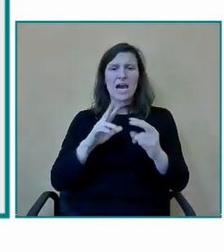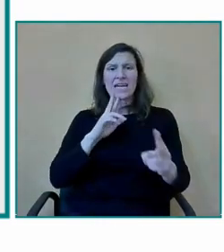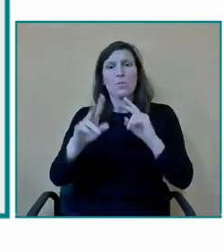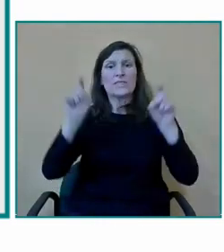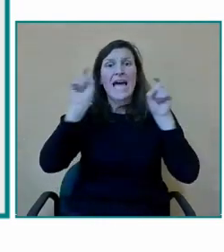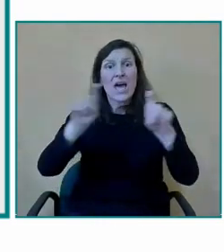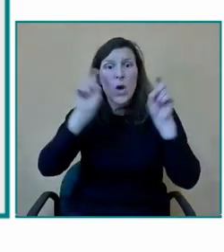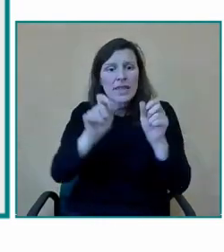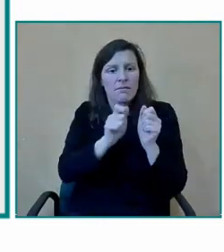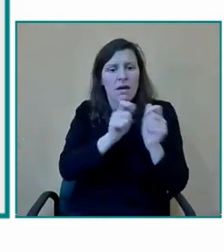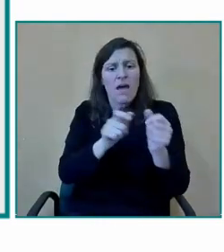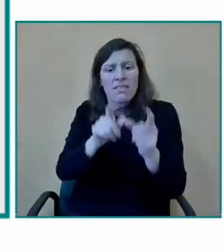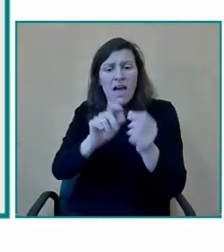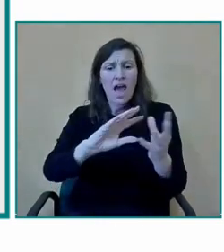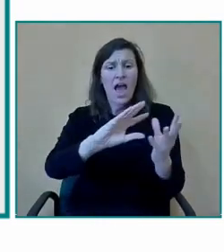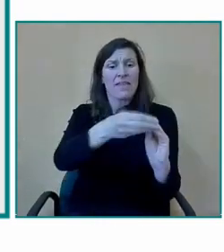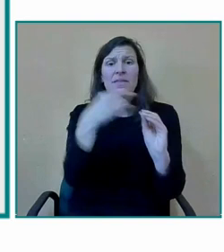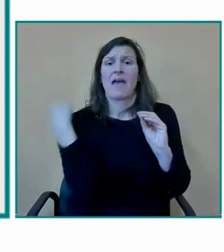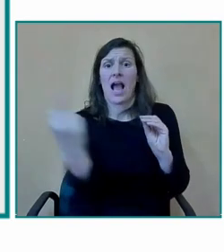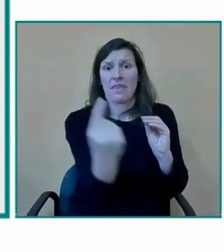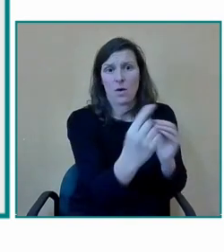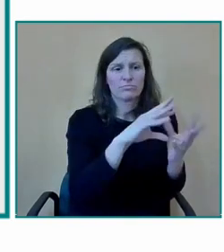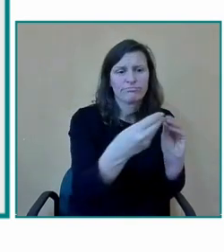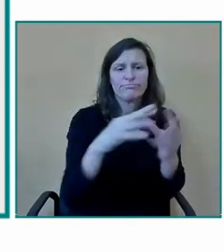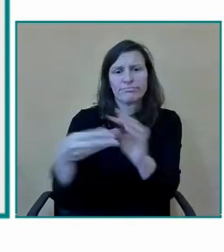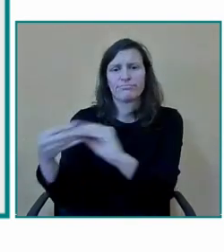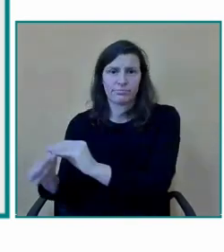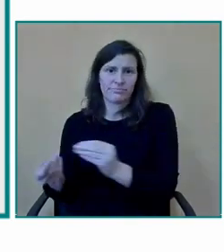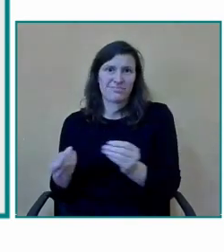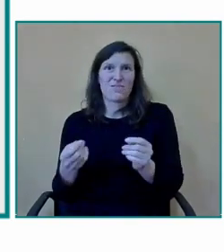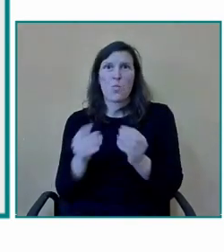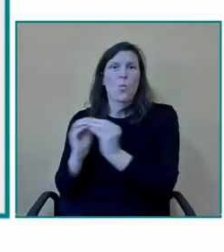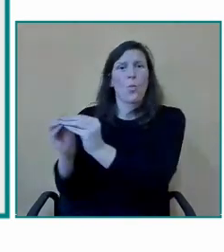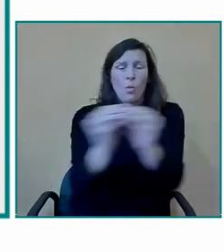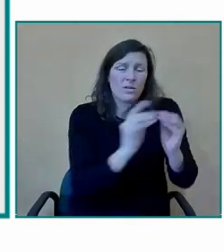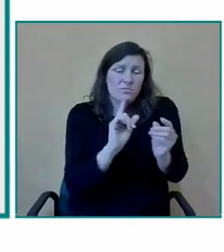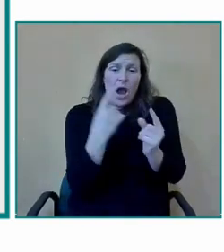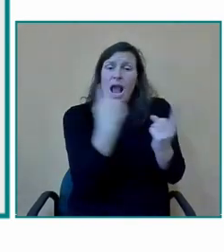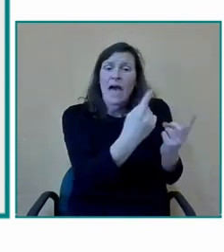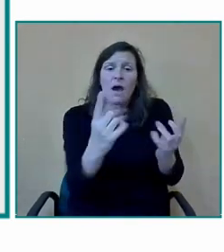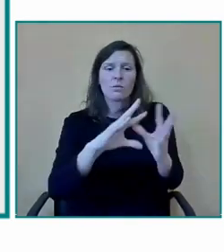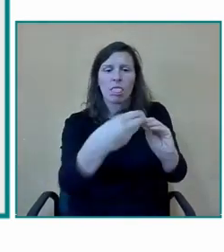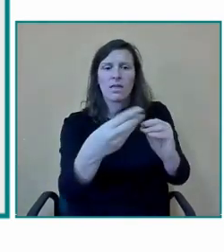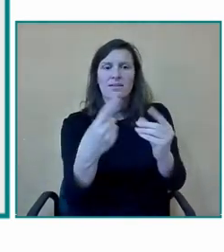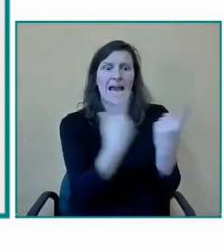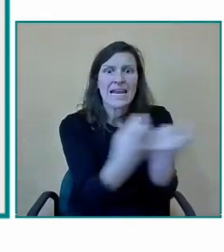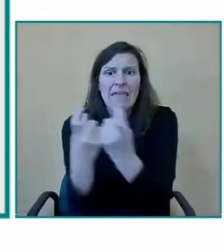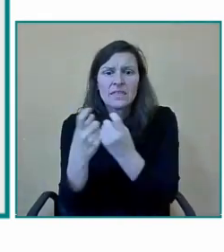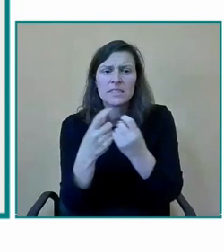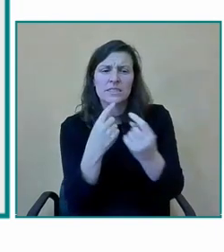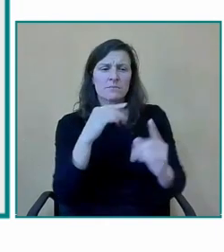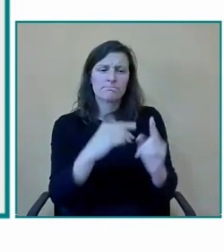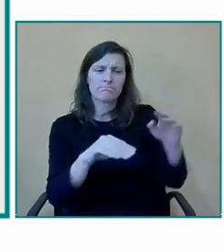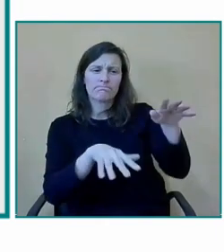que tienen cada uno de ellos y por lo tanto nosotros se la vamos a ofrecer en todo momento ajustándonos